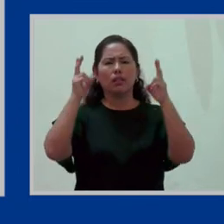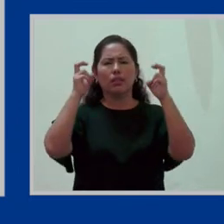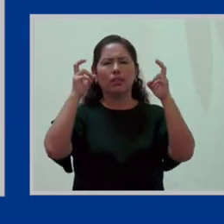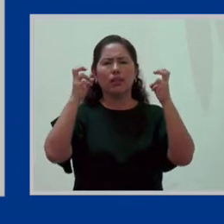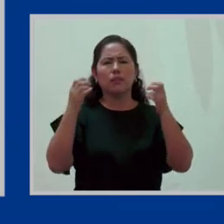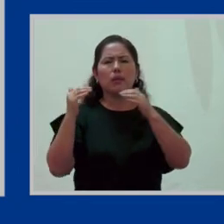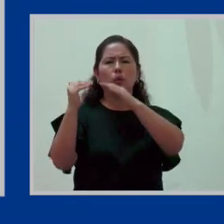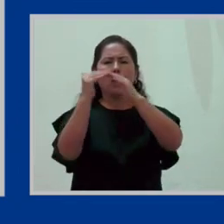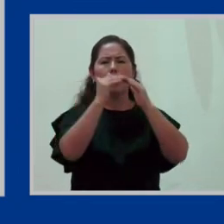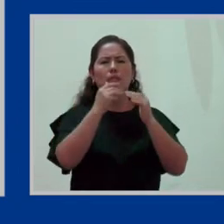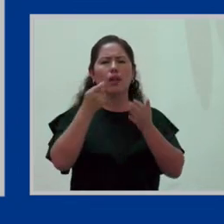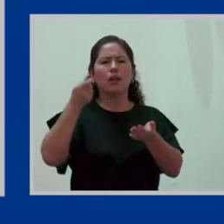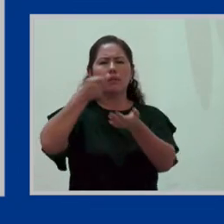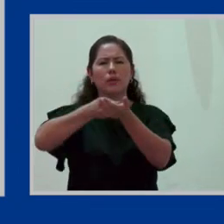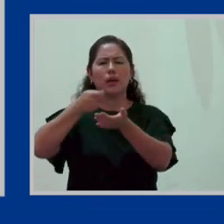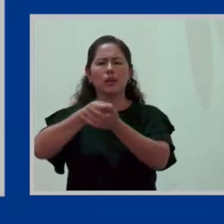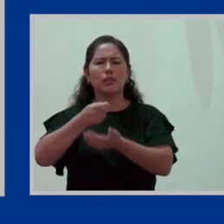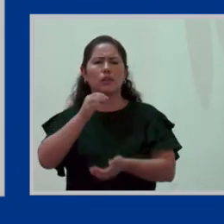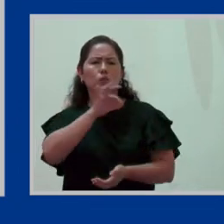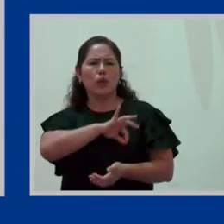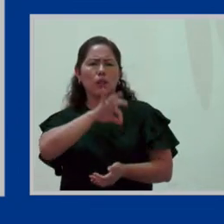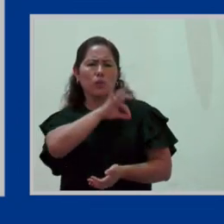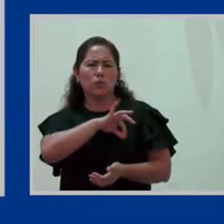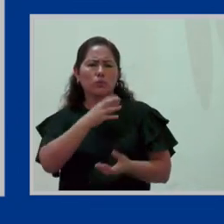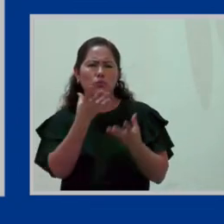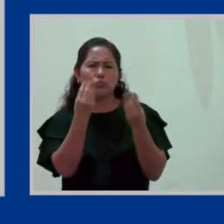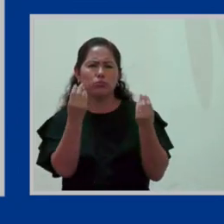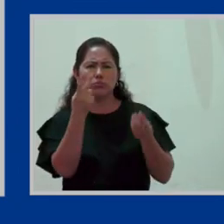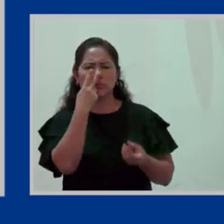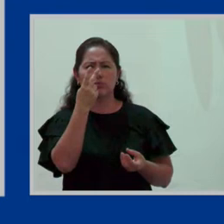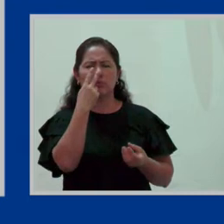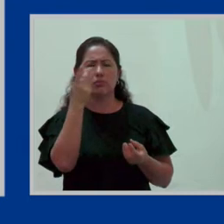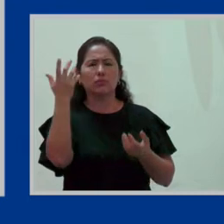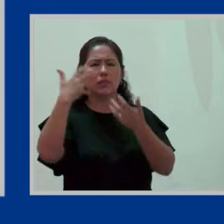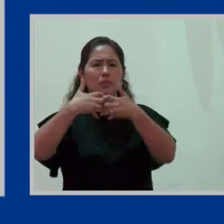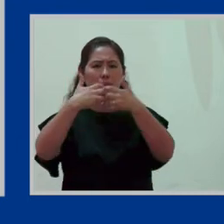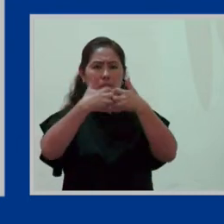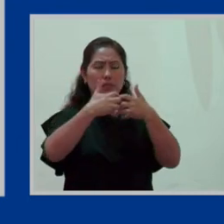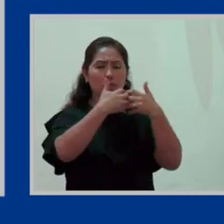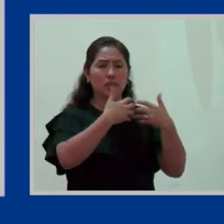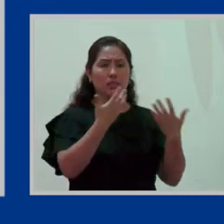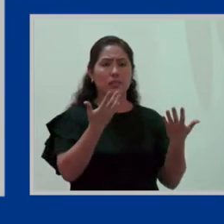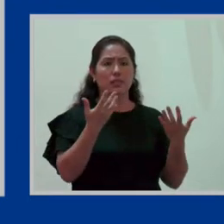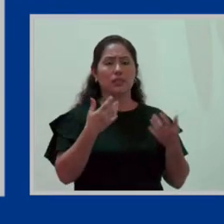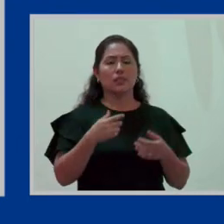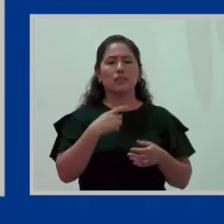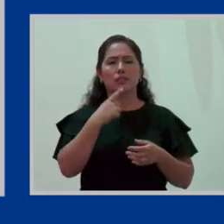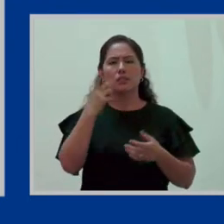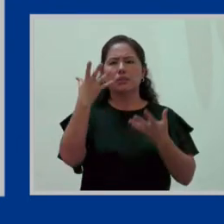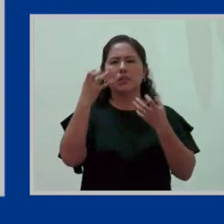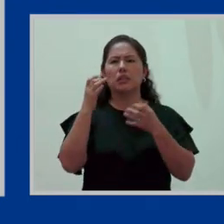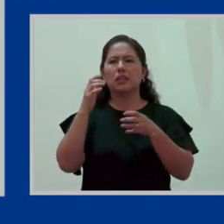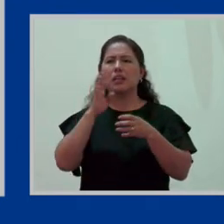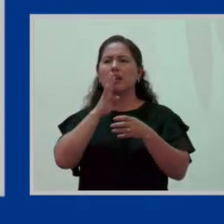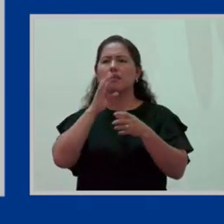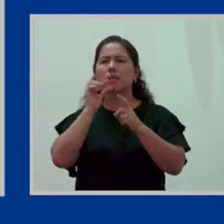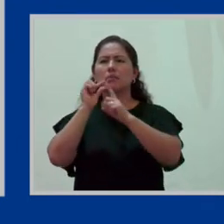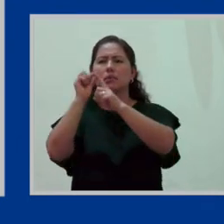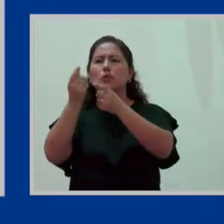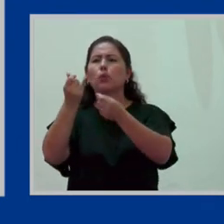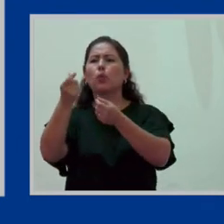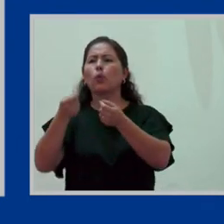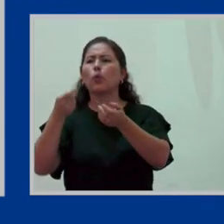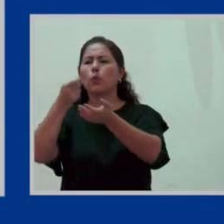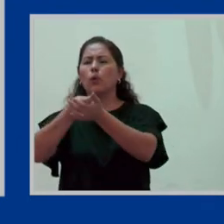salarial? Porque el tema de los sueldos para muchas organizaciones es como que no se quiere tocar, no se quiere decir en voz alta